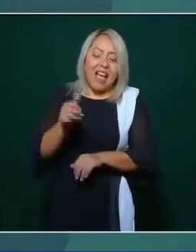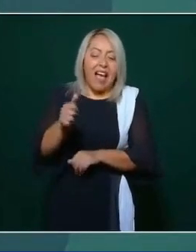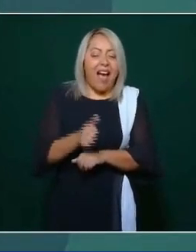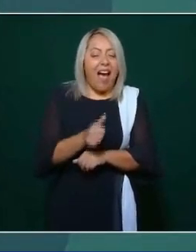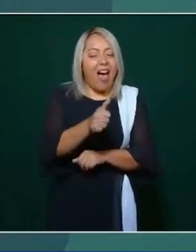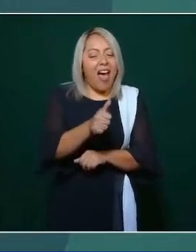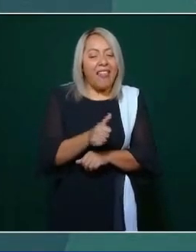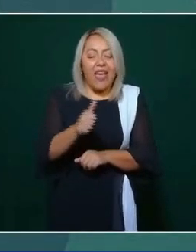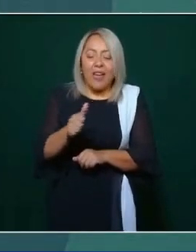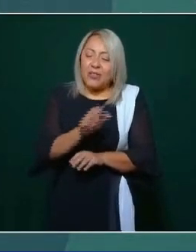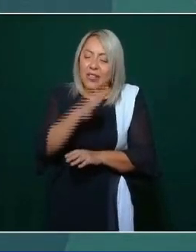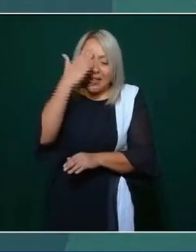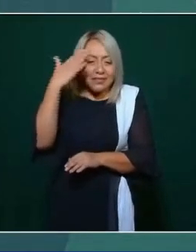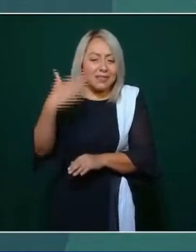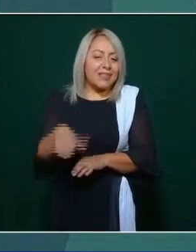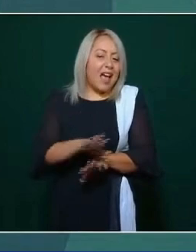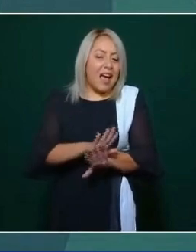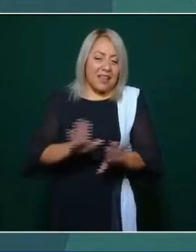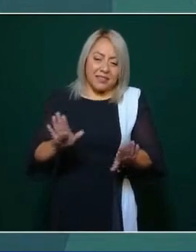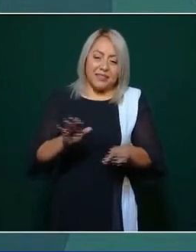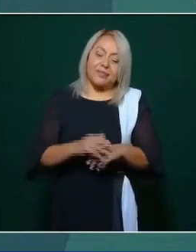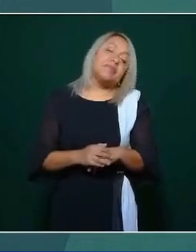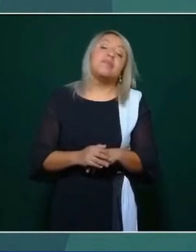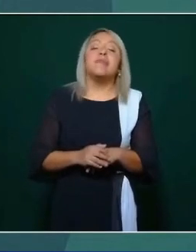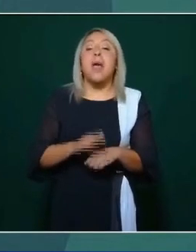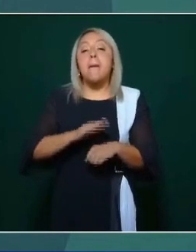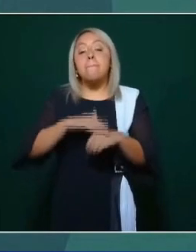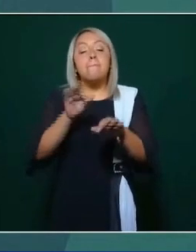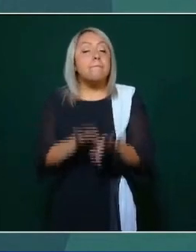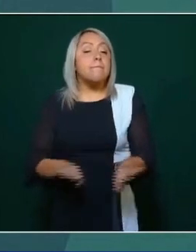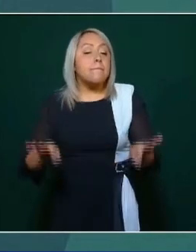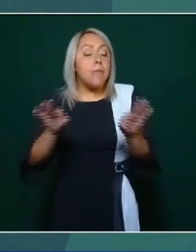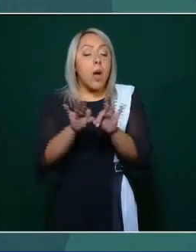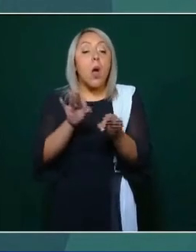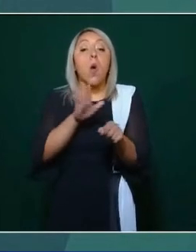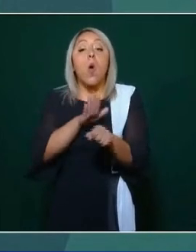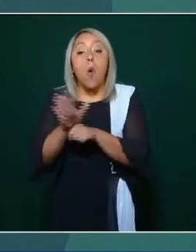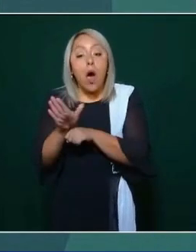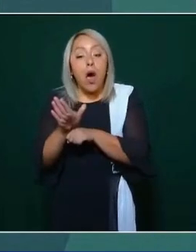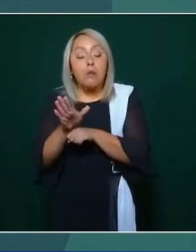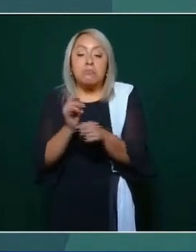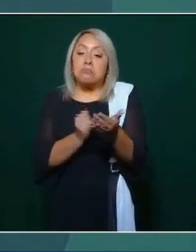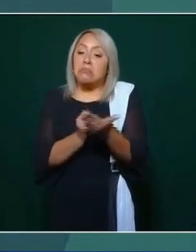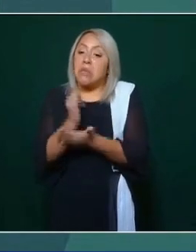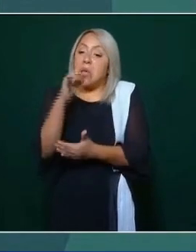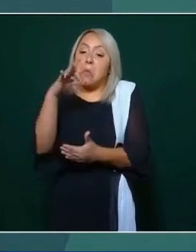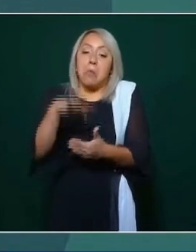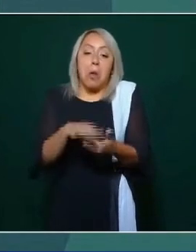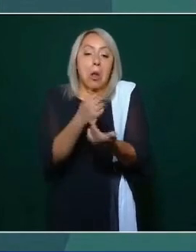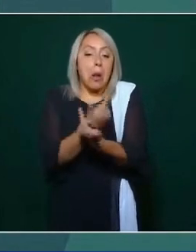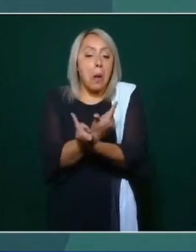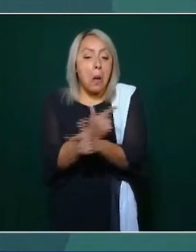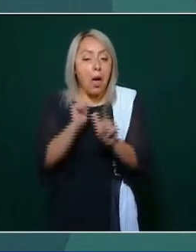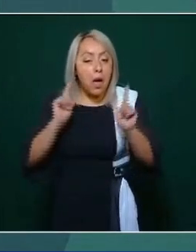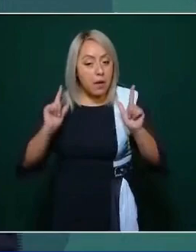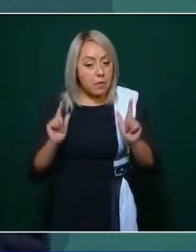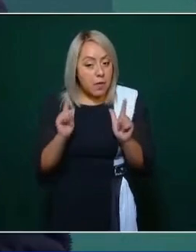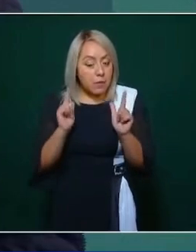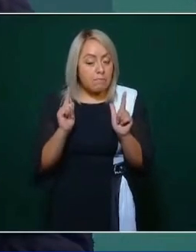y lo mejor es la democracia que la gente pueda